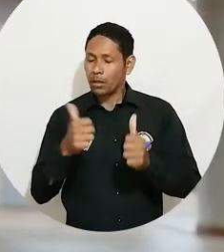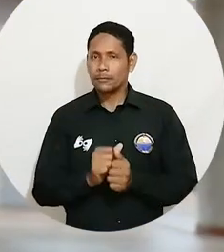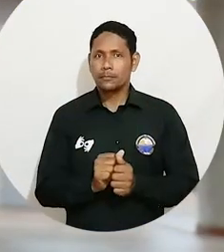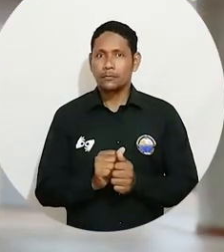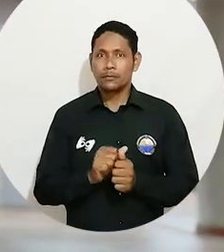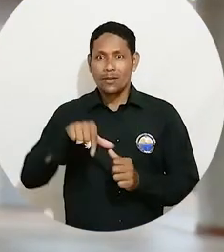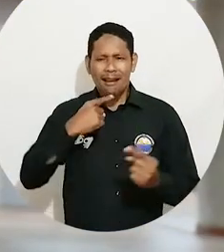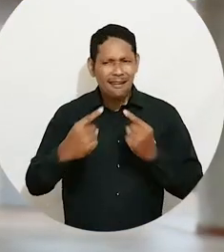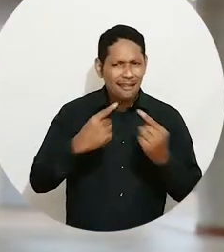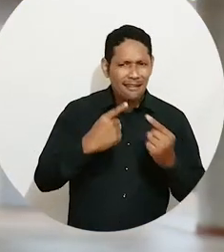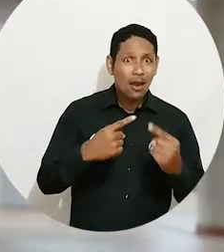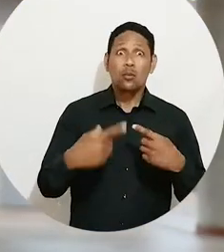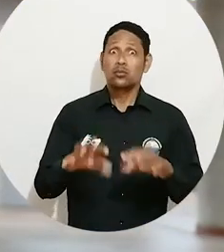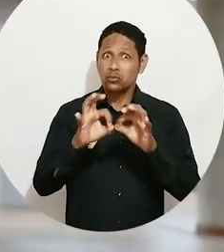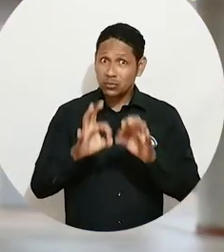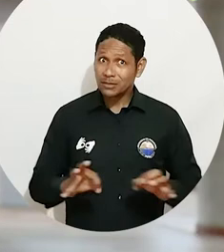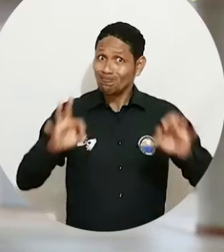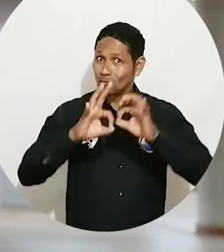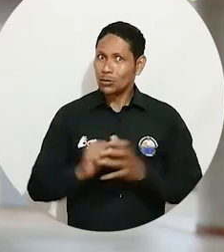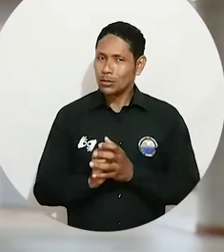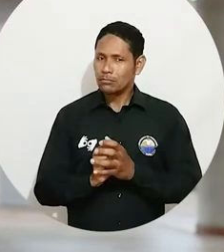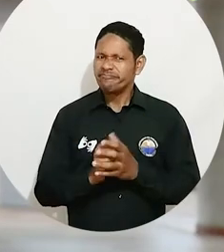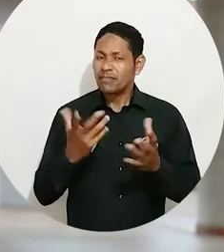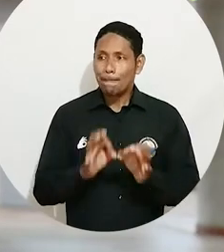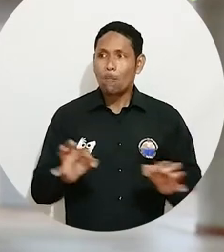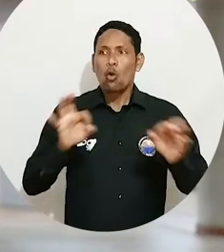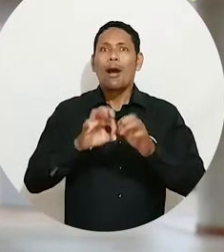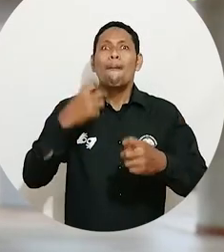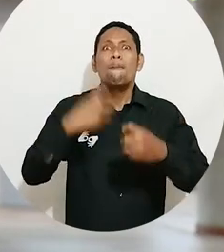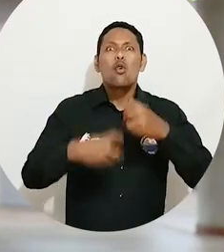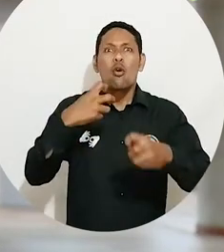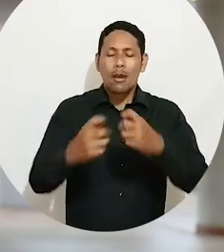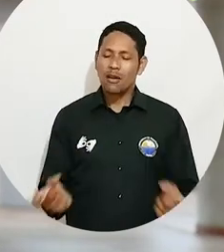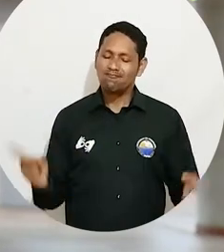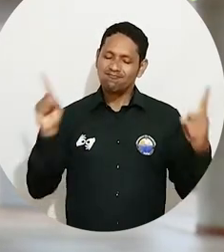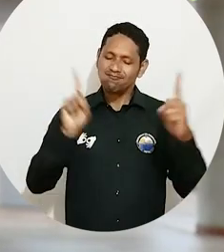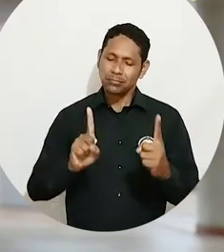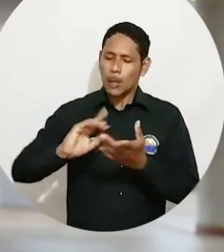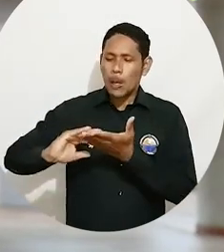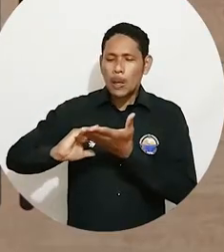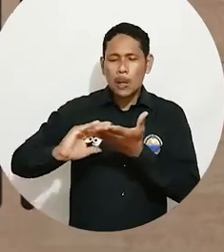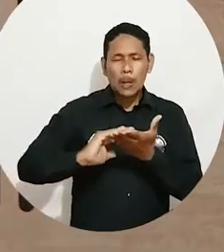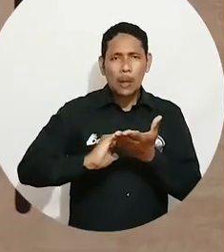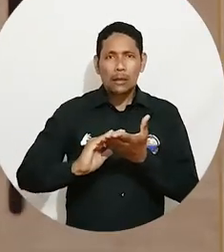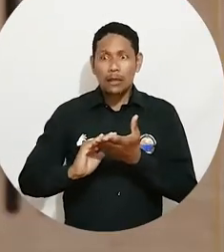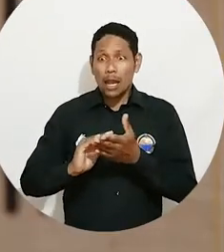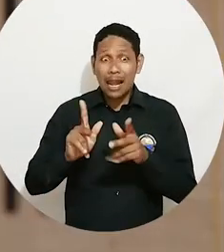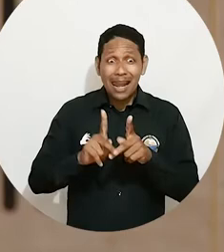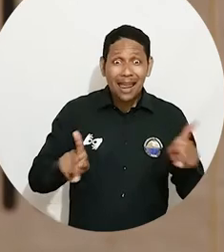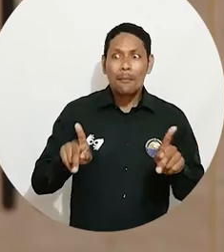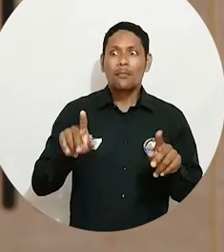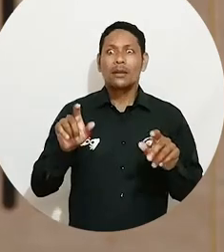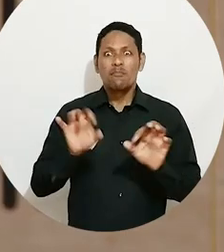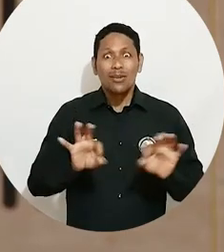es muy importante porque lo que buscamos es promover la resolución pacífica de conflictos que las personas